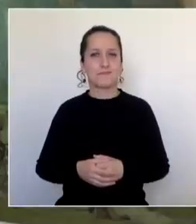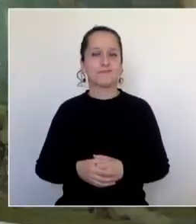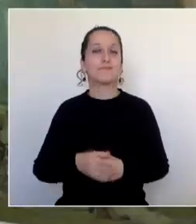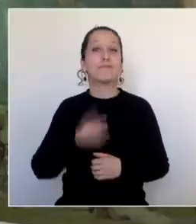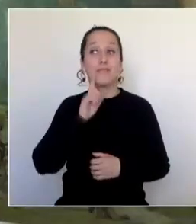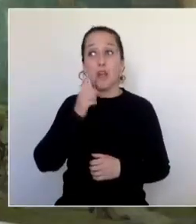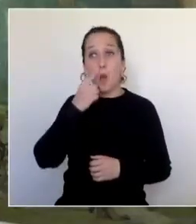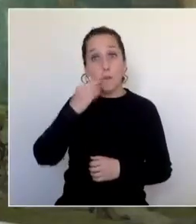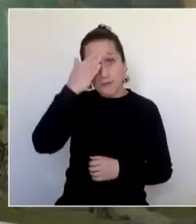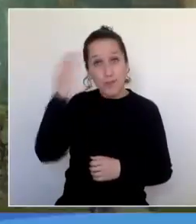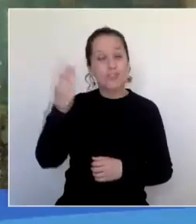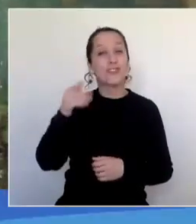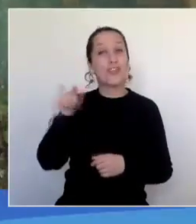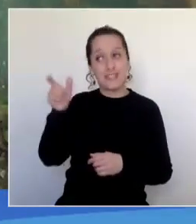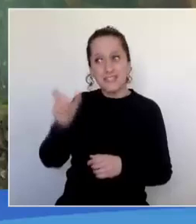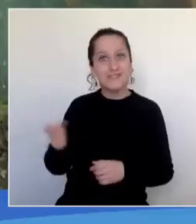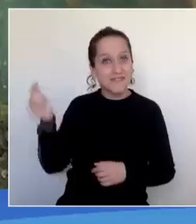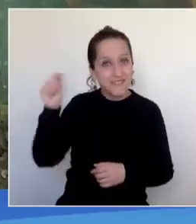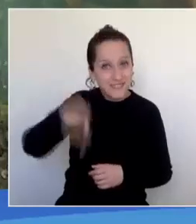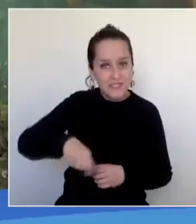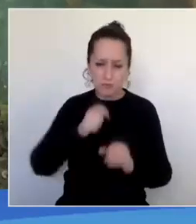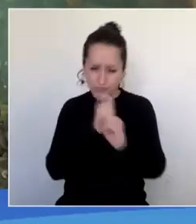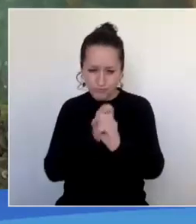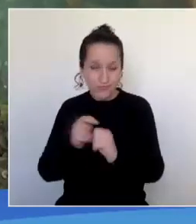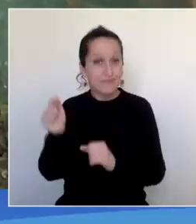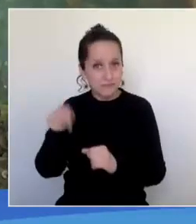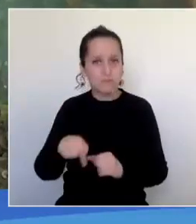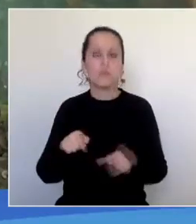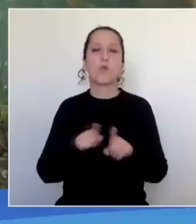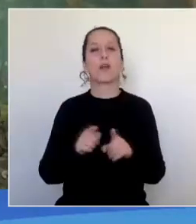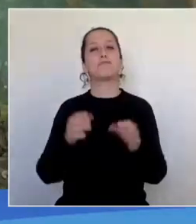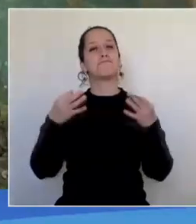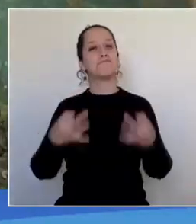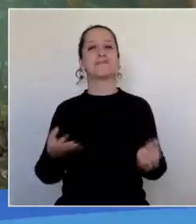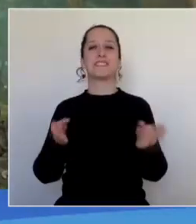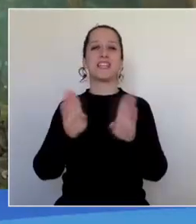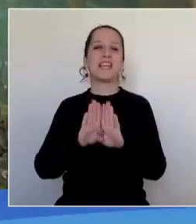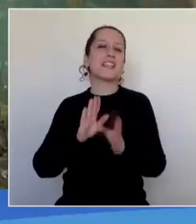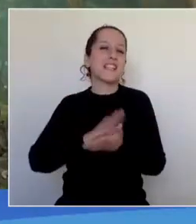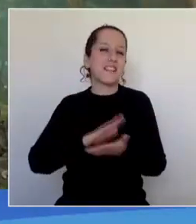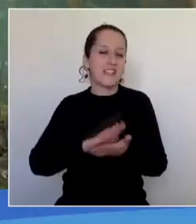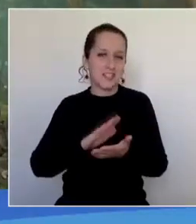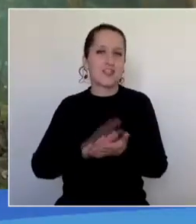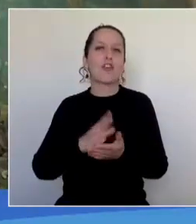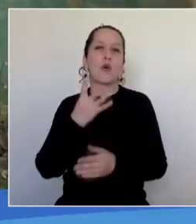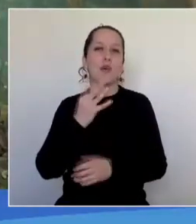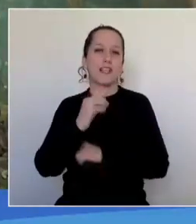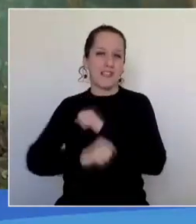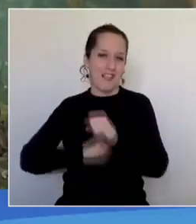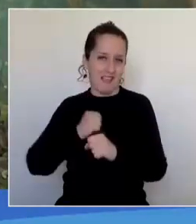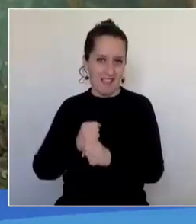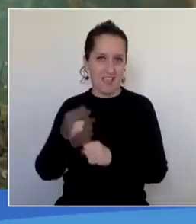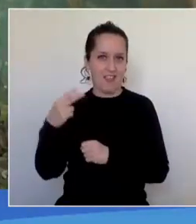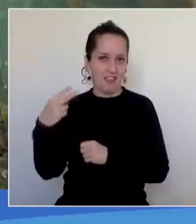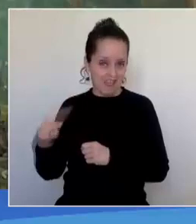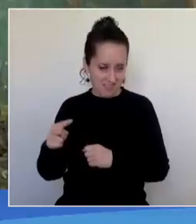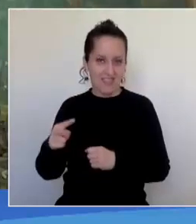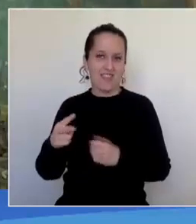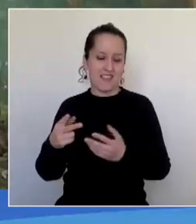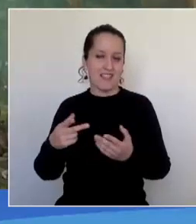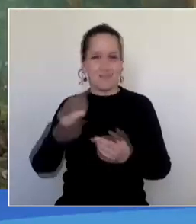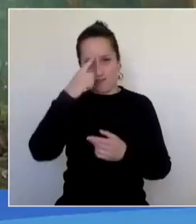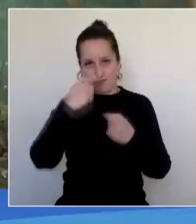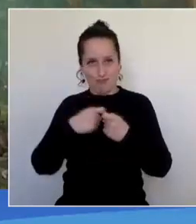presencia de Cerreistú colocamos un broche de oro en esta celebración de los 40 años de la Galería de Historia que ha permitido que para muchas